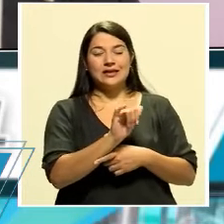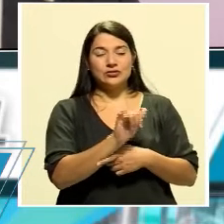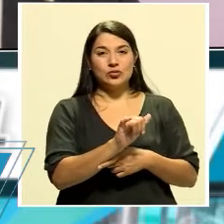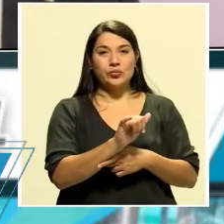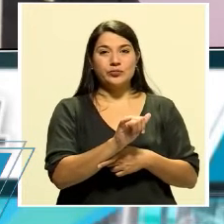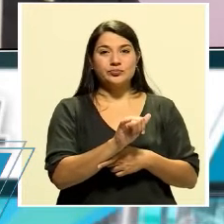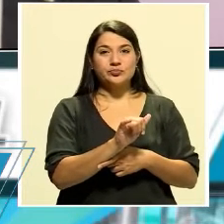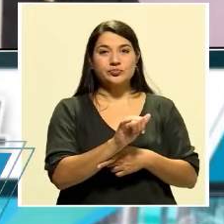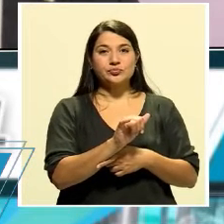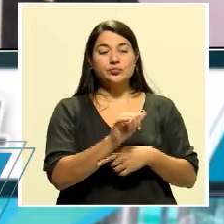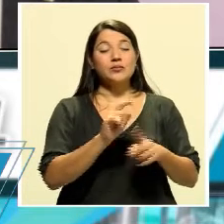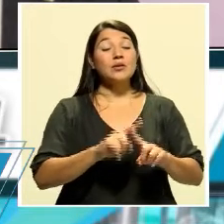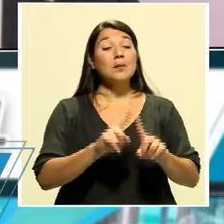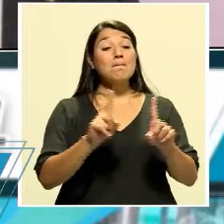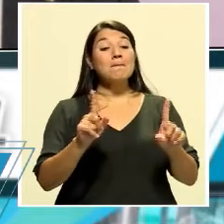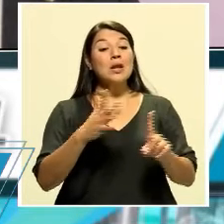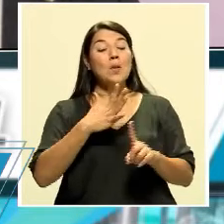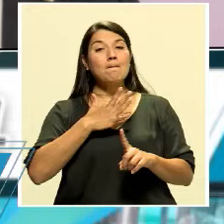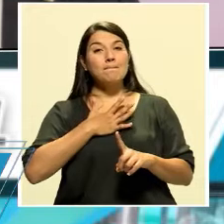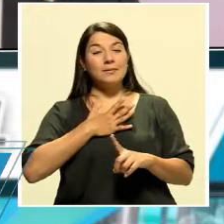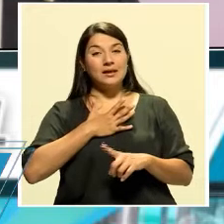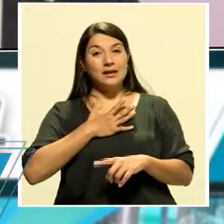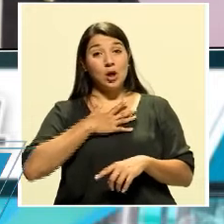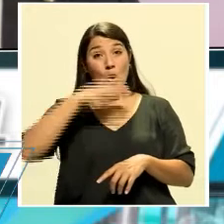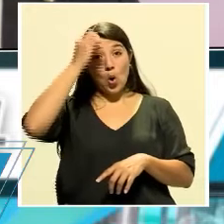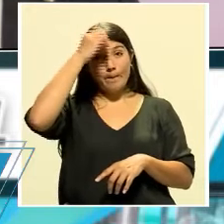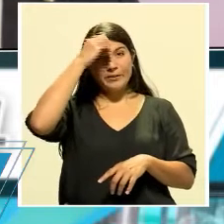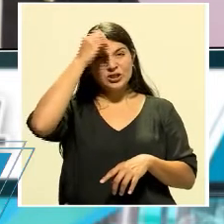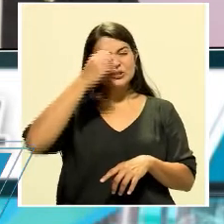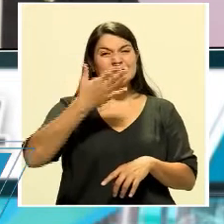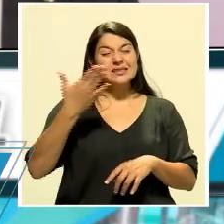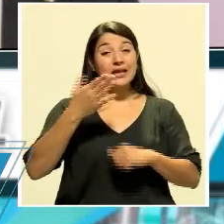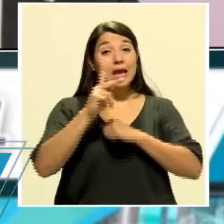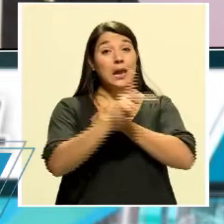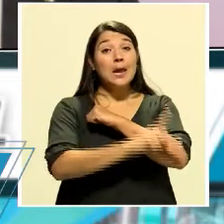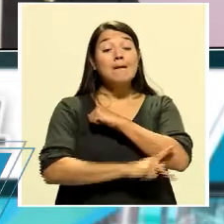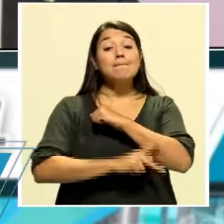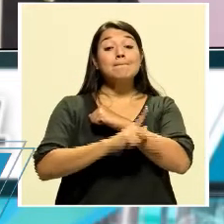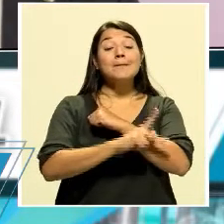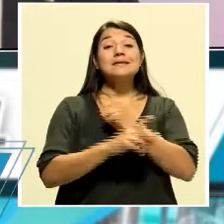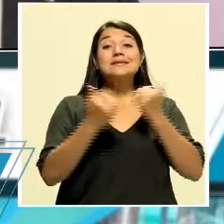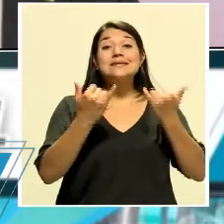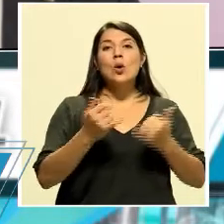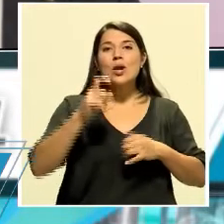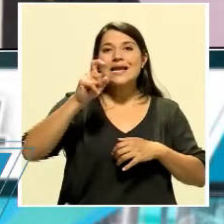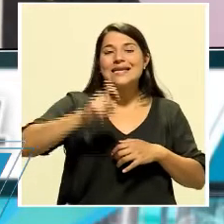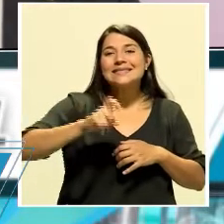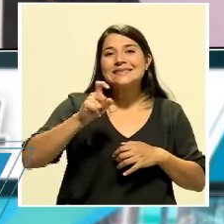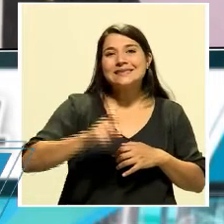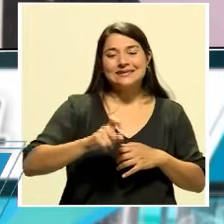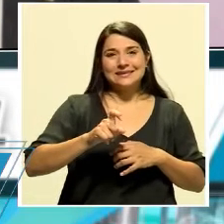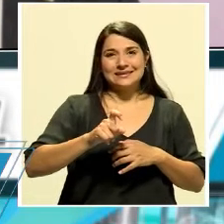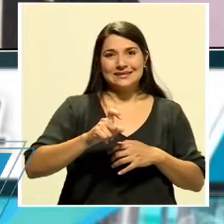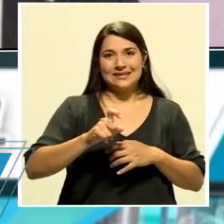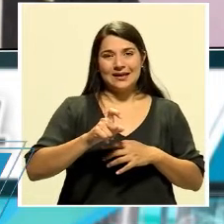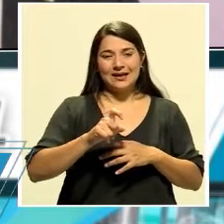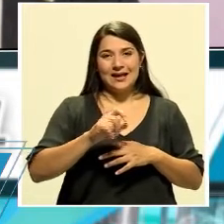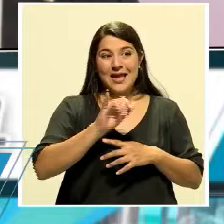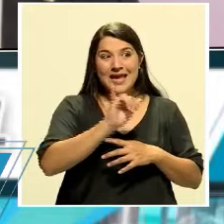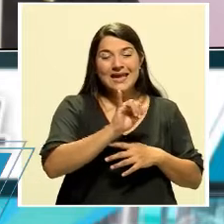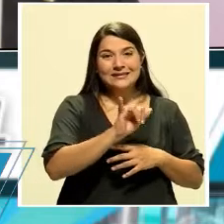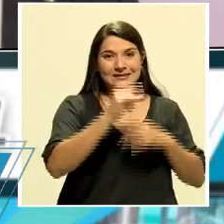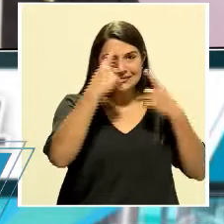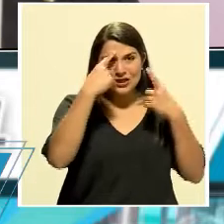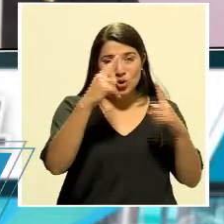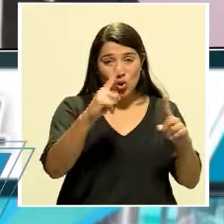El punto es que el país requiere de esa dimensión, van a